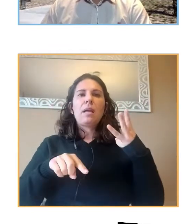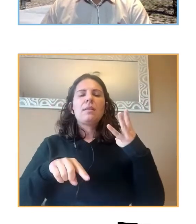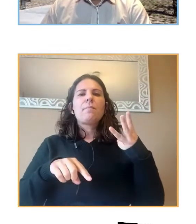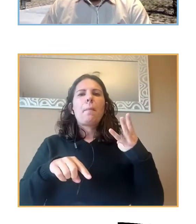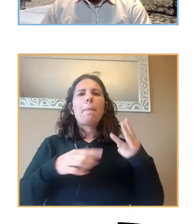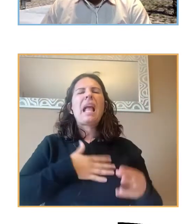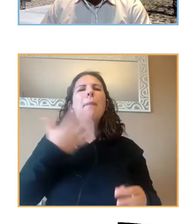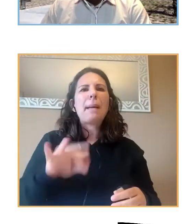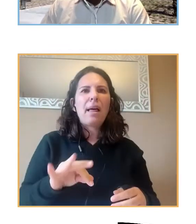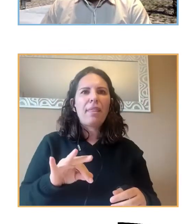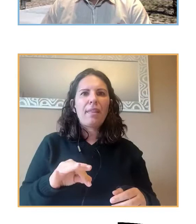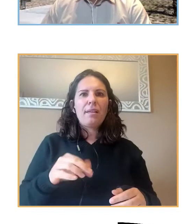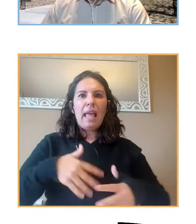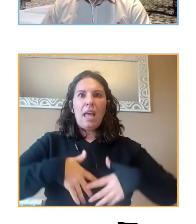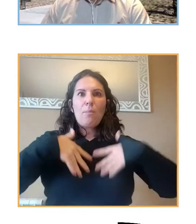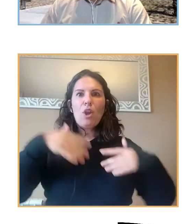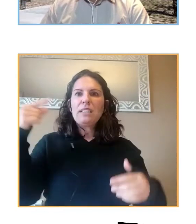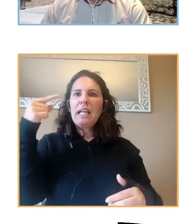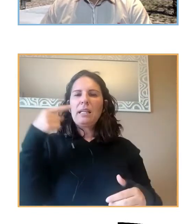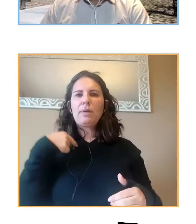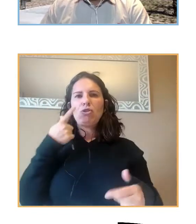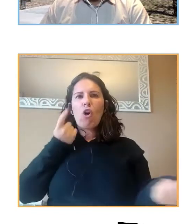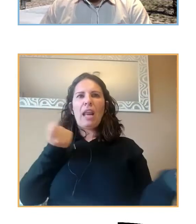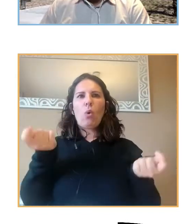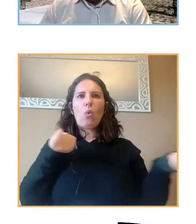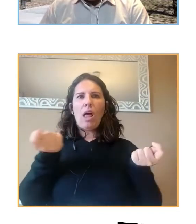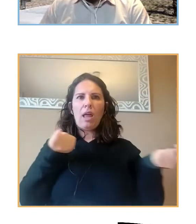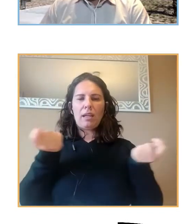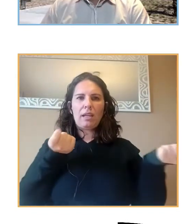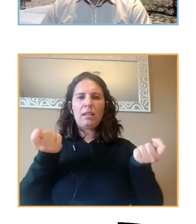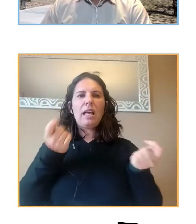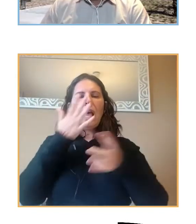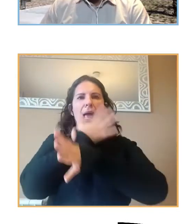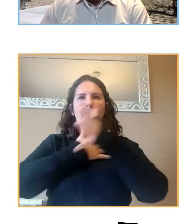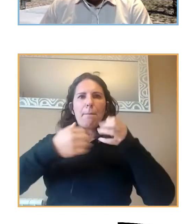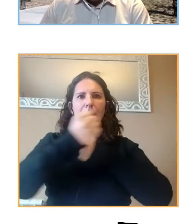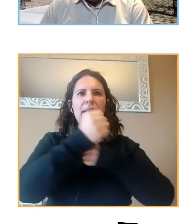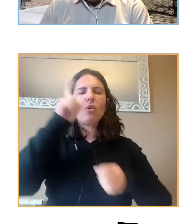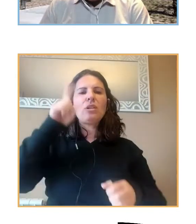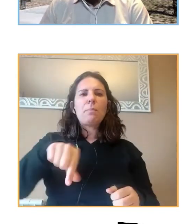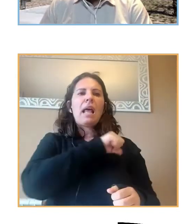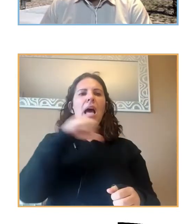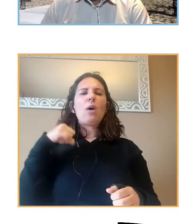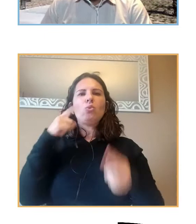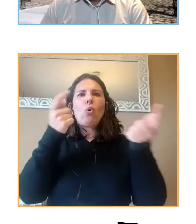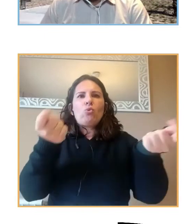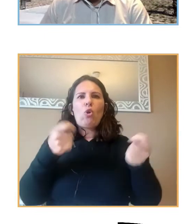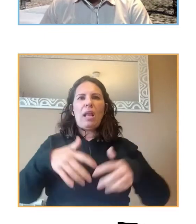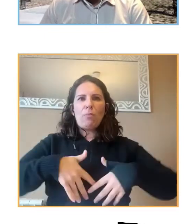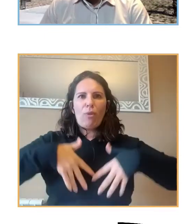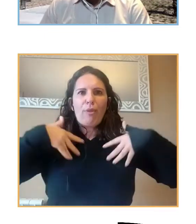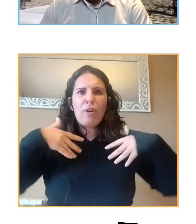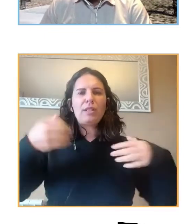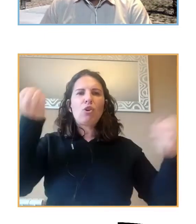capaz de regular las emociones negativas ser empático y autocontrolar las emociones los comportamientos